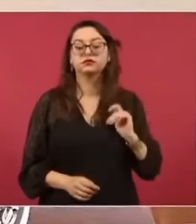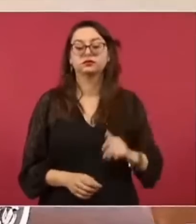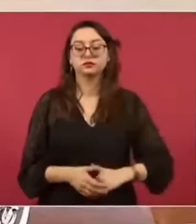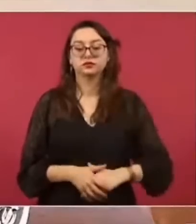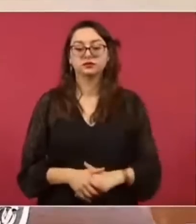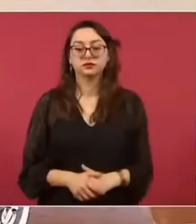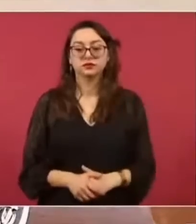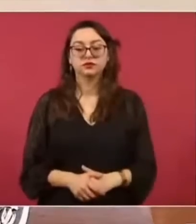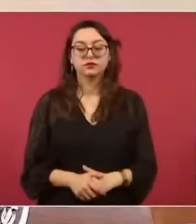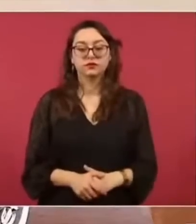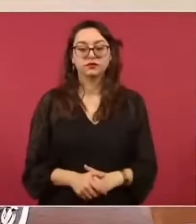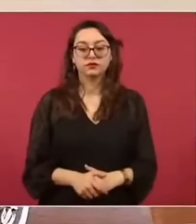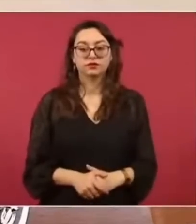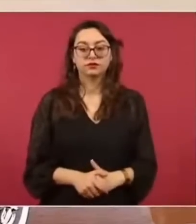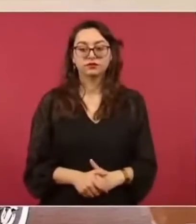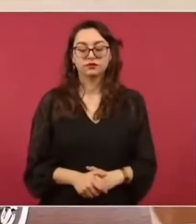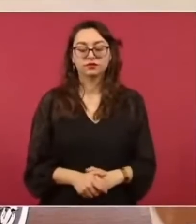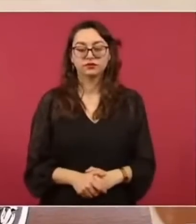padecimos